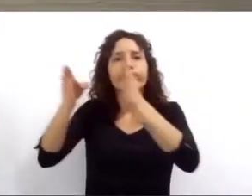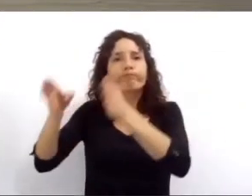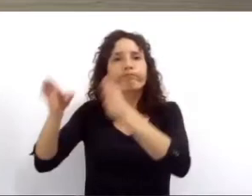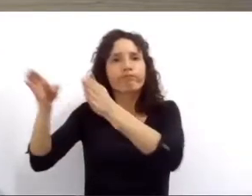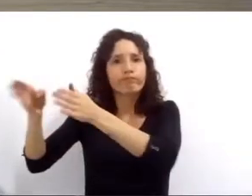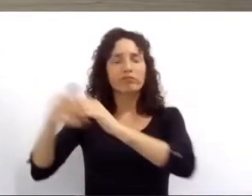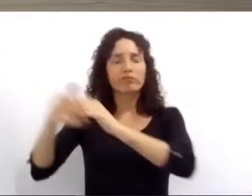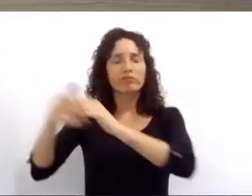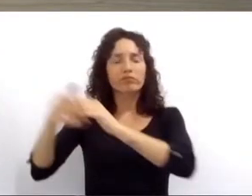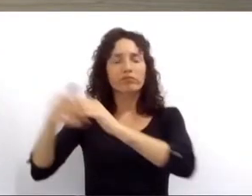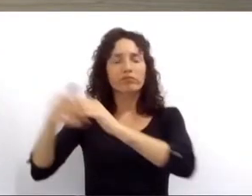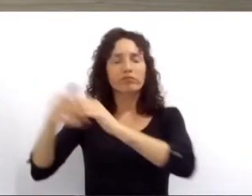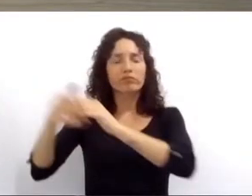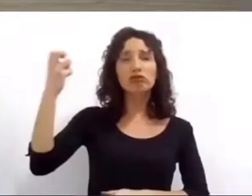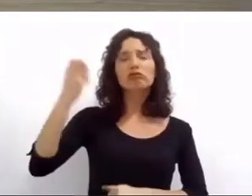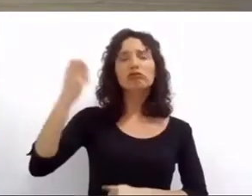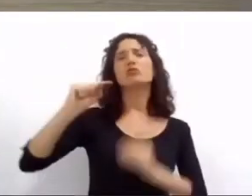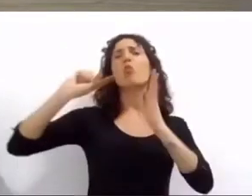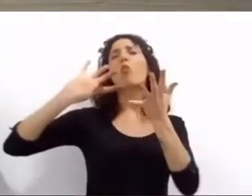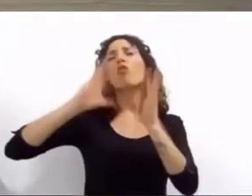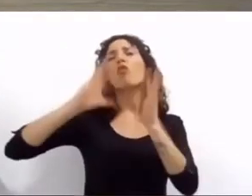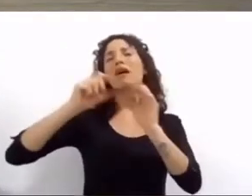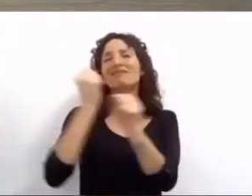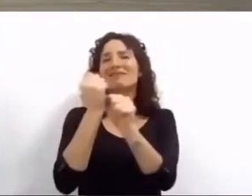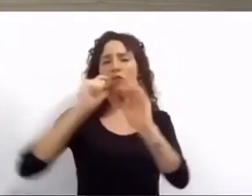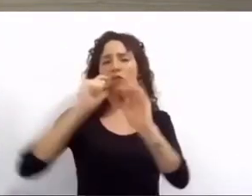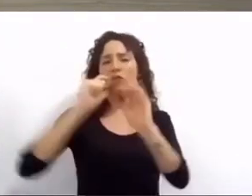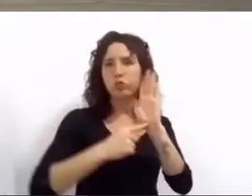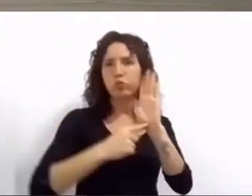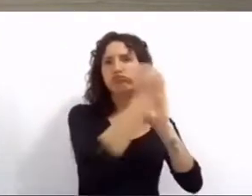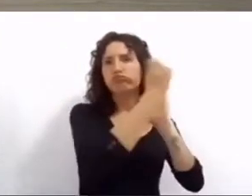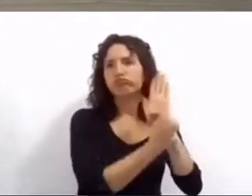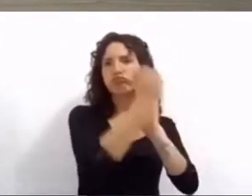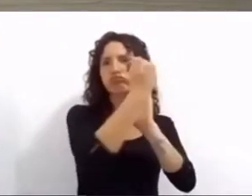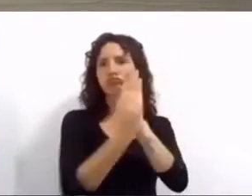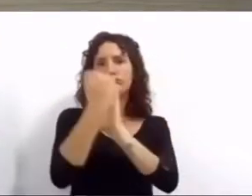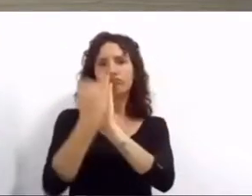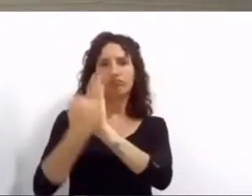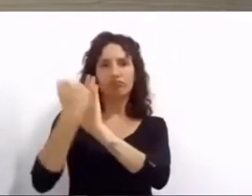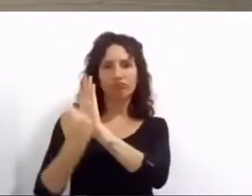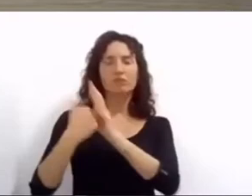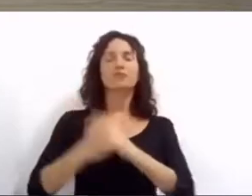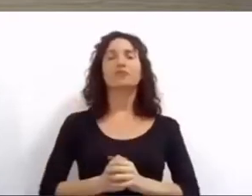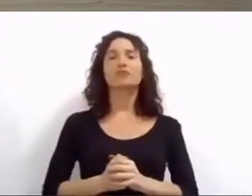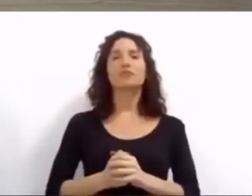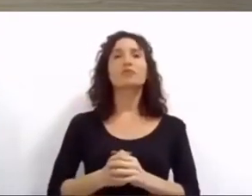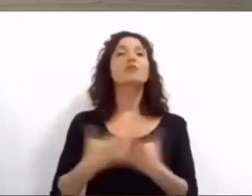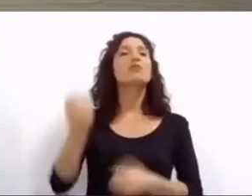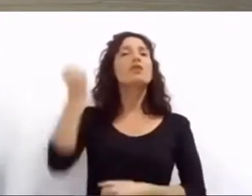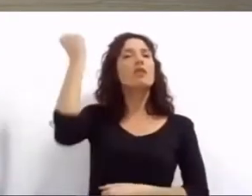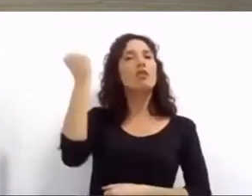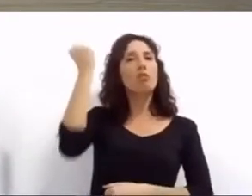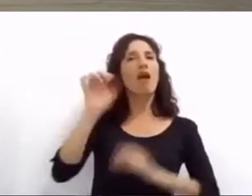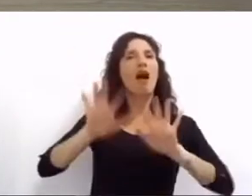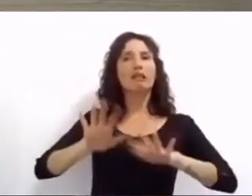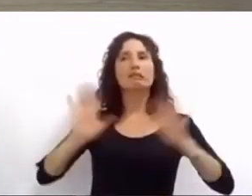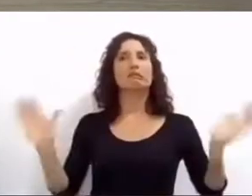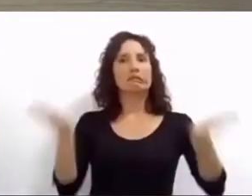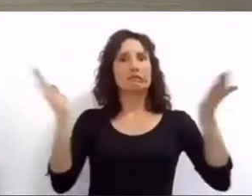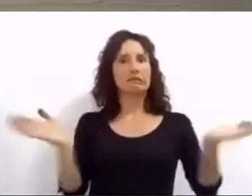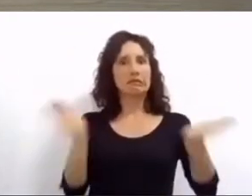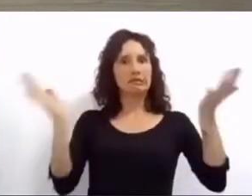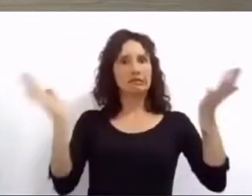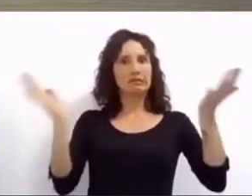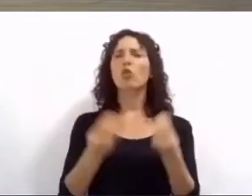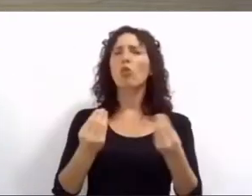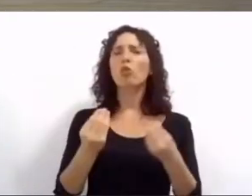protocolos hasta llegar a un punto de funcionamiento casi pleno de la actividad económica. No lo hicimos solos, escuchamos,